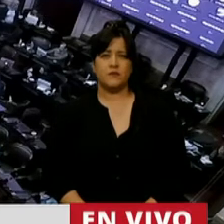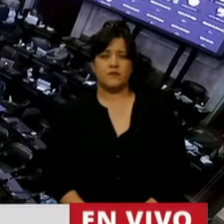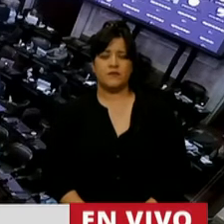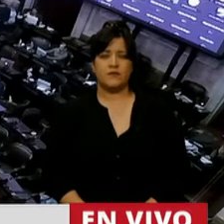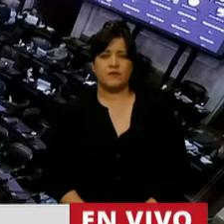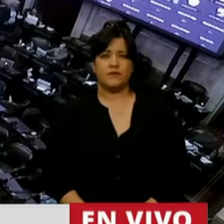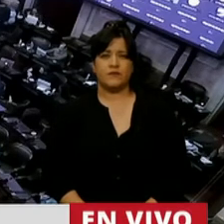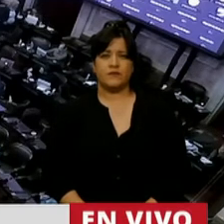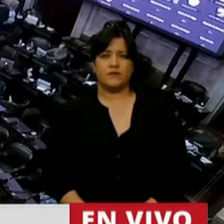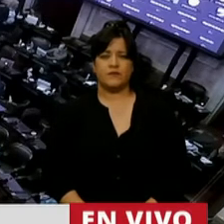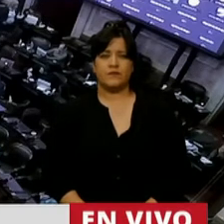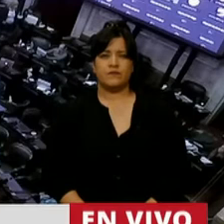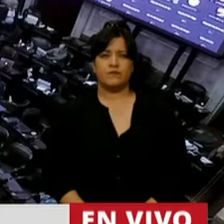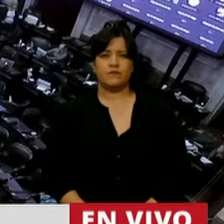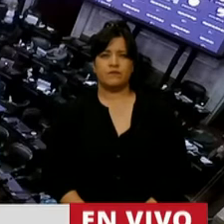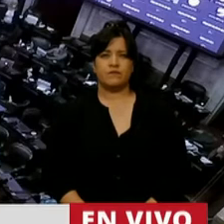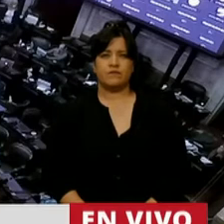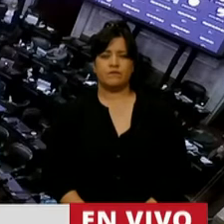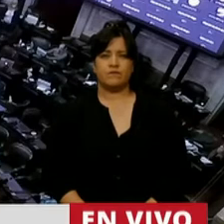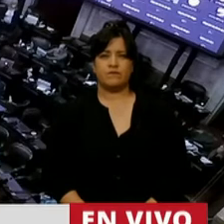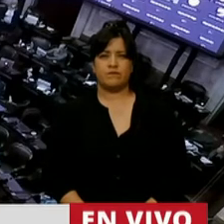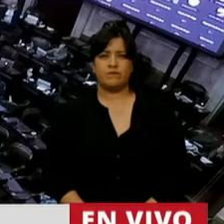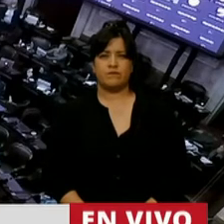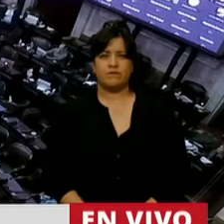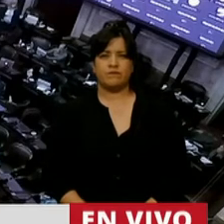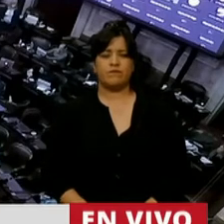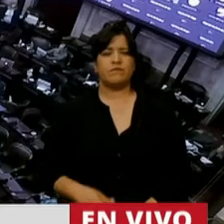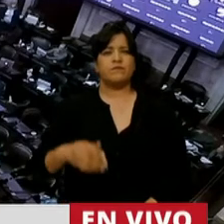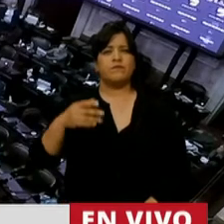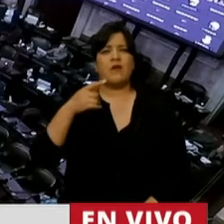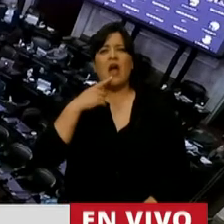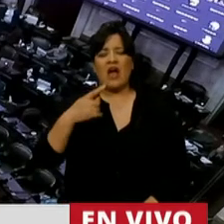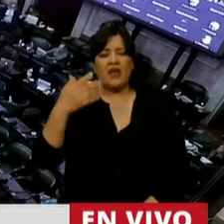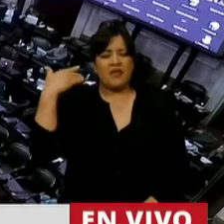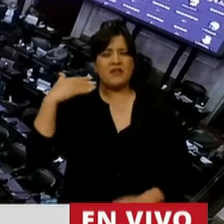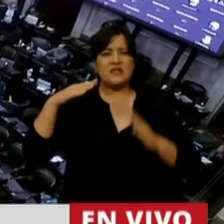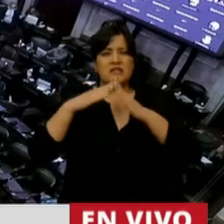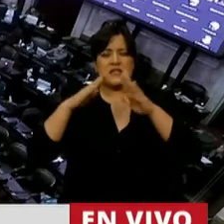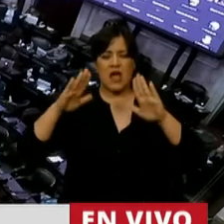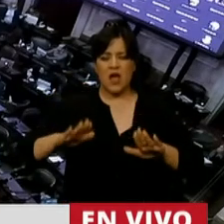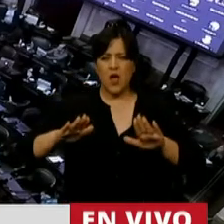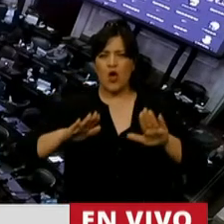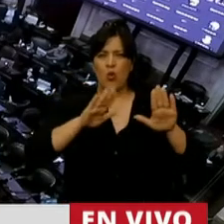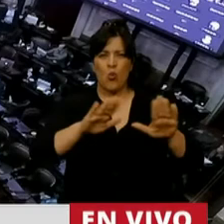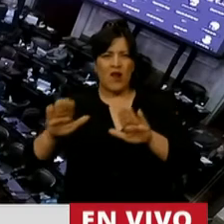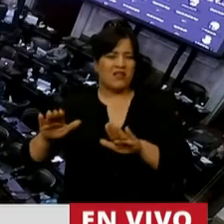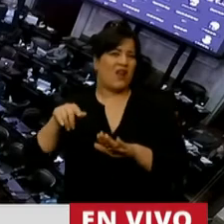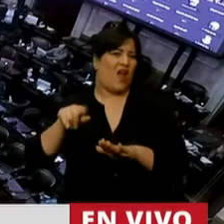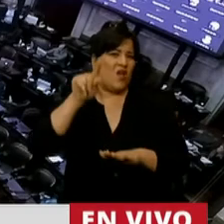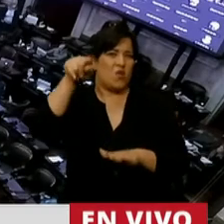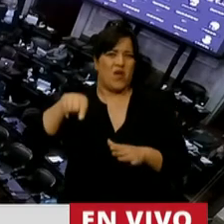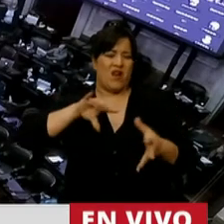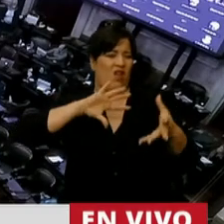...más o menos bien conducida, y al inicio es muy mal conducida el concepto de cuarentena por la afectación económica y la